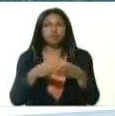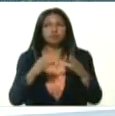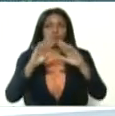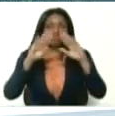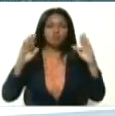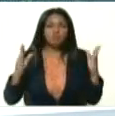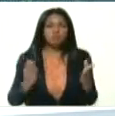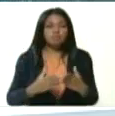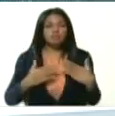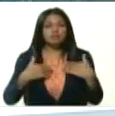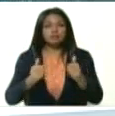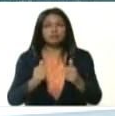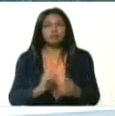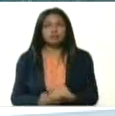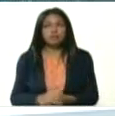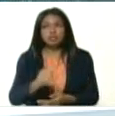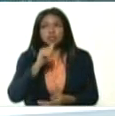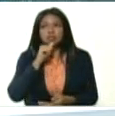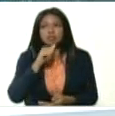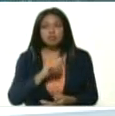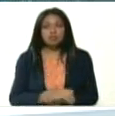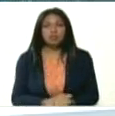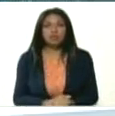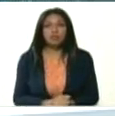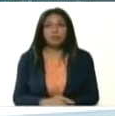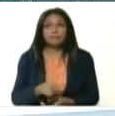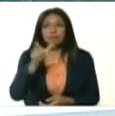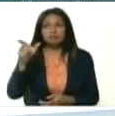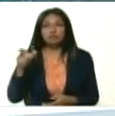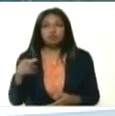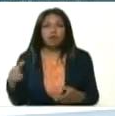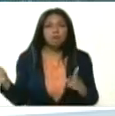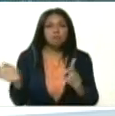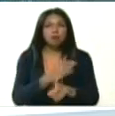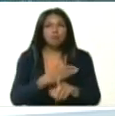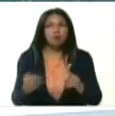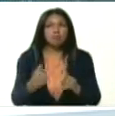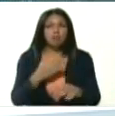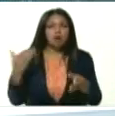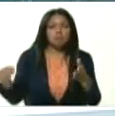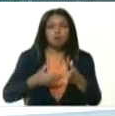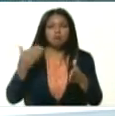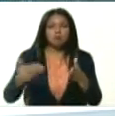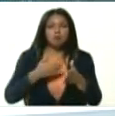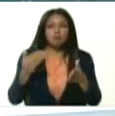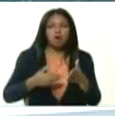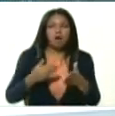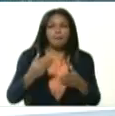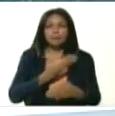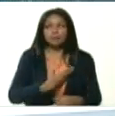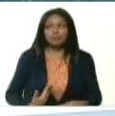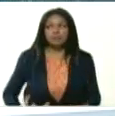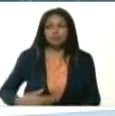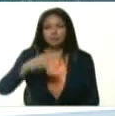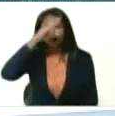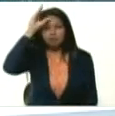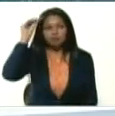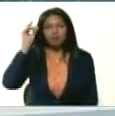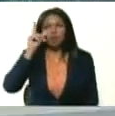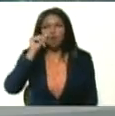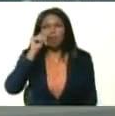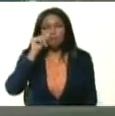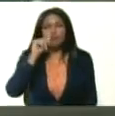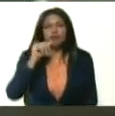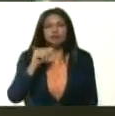Mundial de la Salud, quien está siendo víctima de ataques despiadados por parte del presidente de los Estados Unidos, el señor Donald